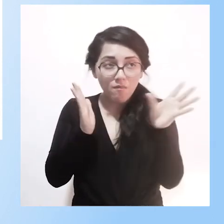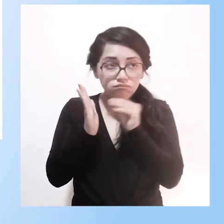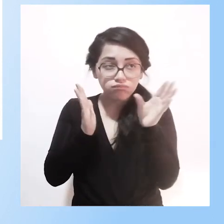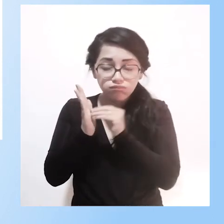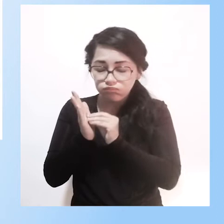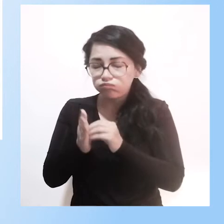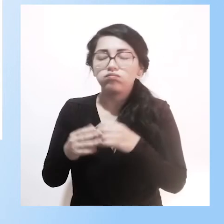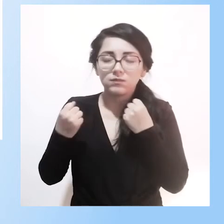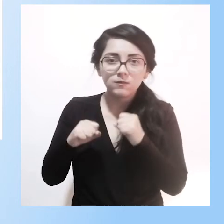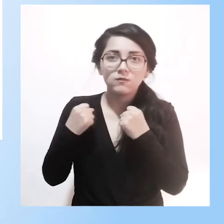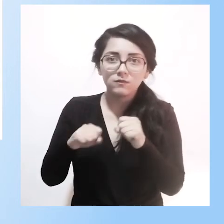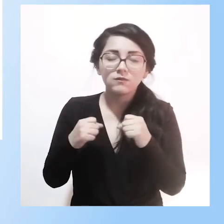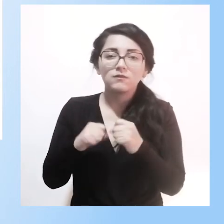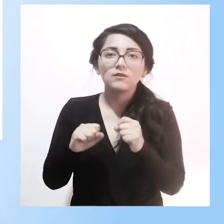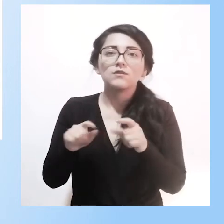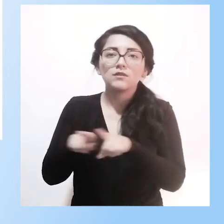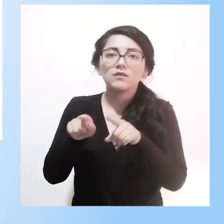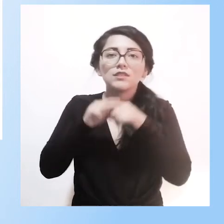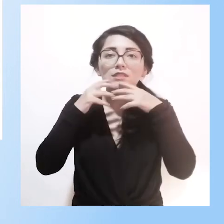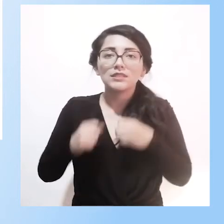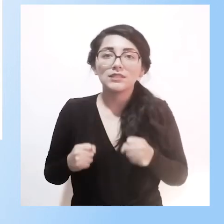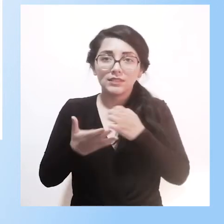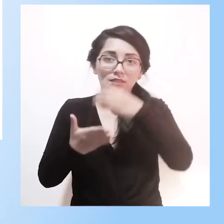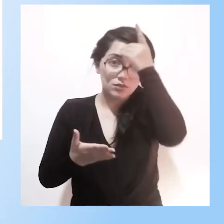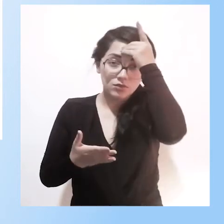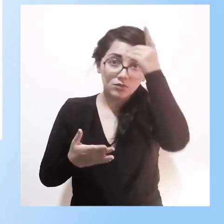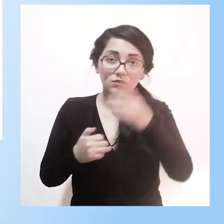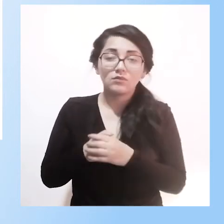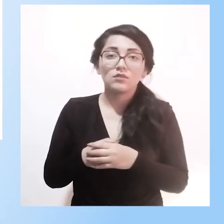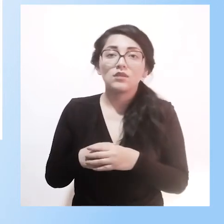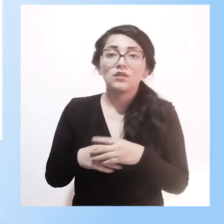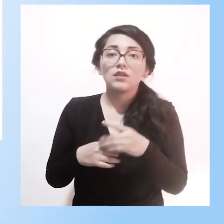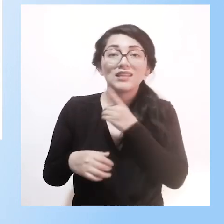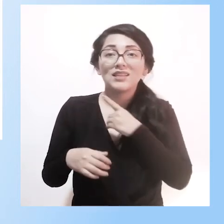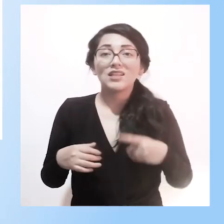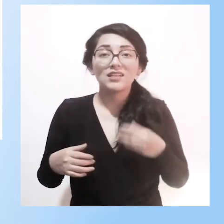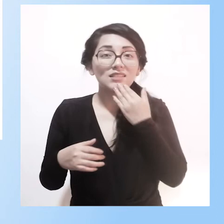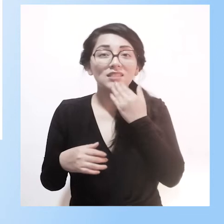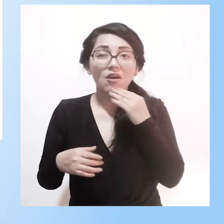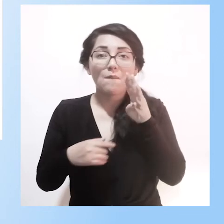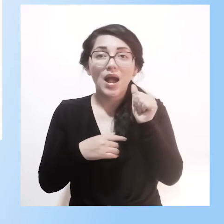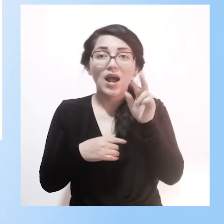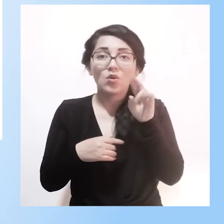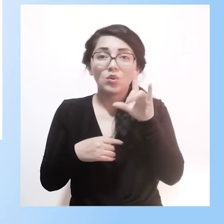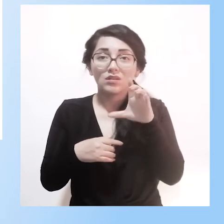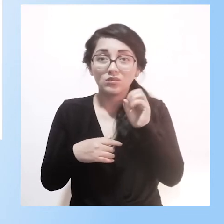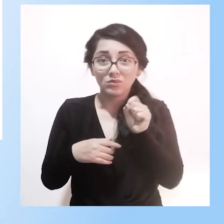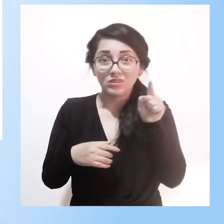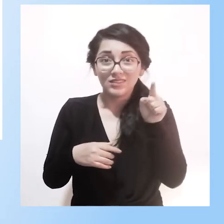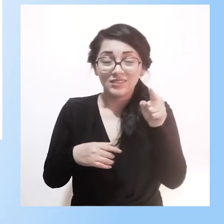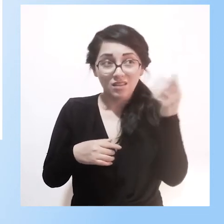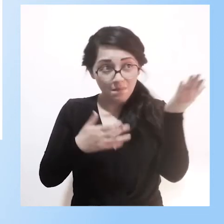la Secretaría de Educación, la directoría de ensino de Guarulhos, que invitó a todos los